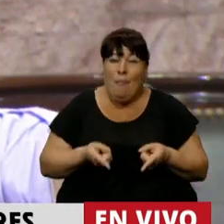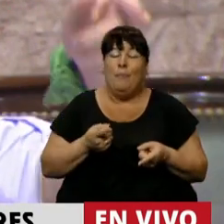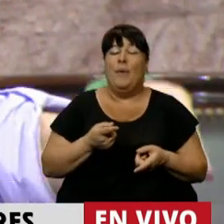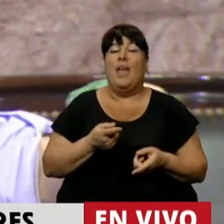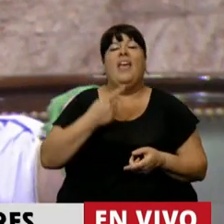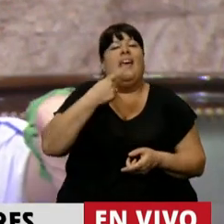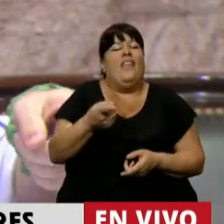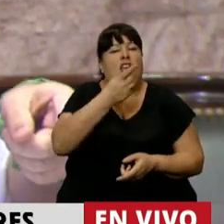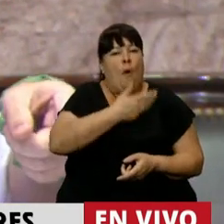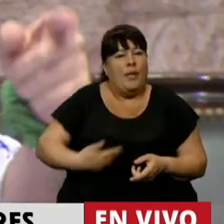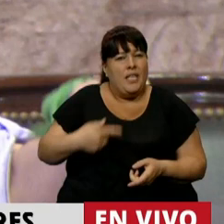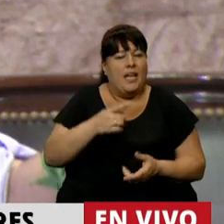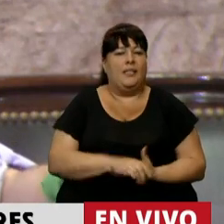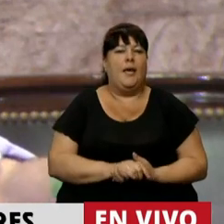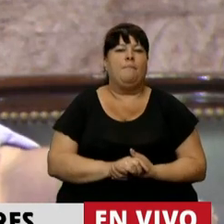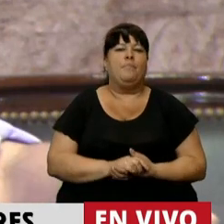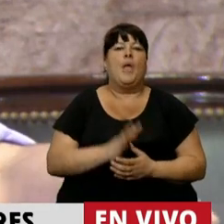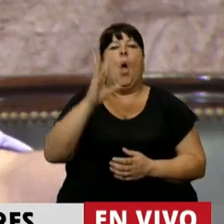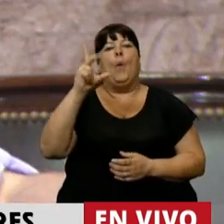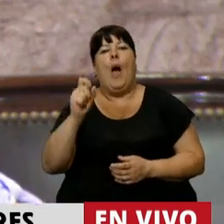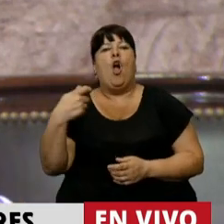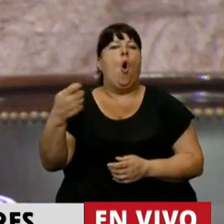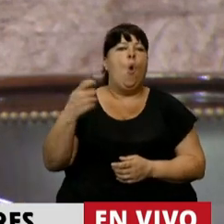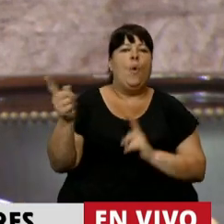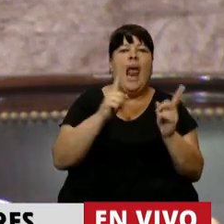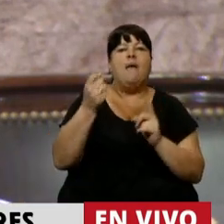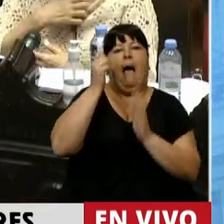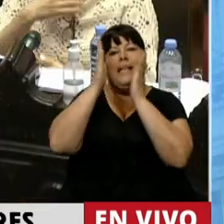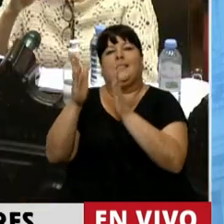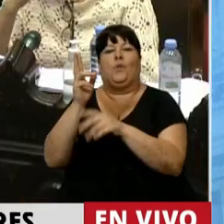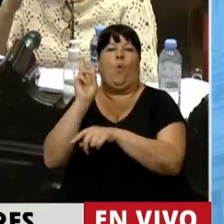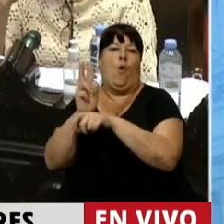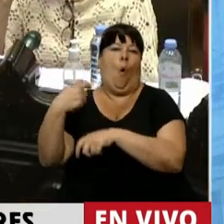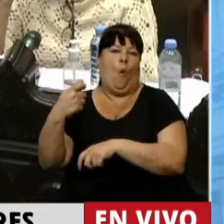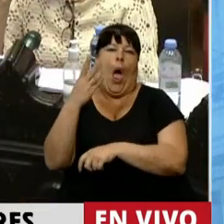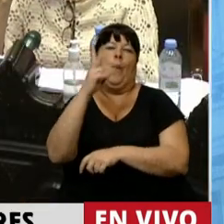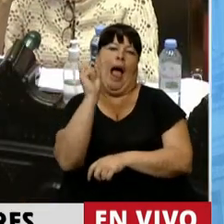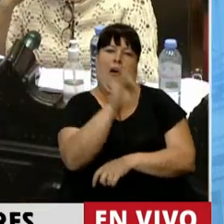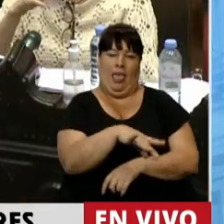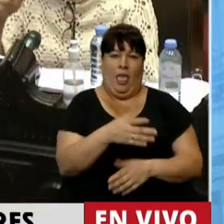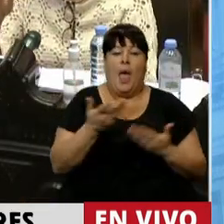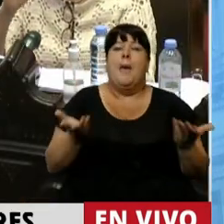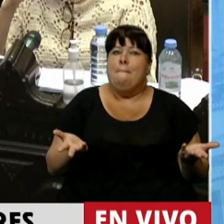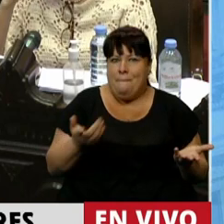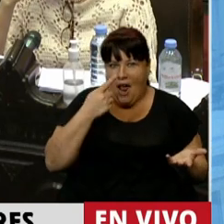dijo que entre los bancos y los jubilados elegía a los jubilados. Pero acá resulta,